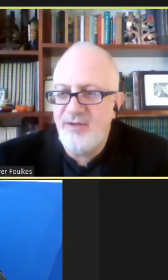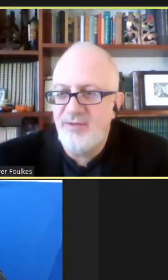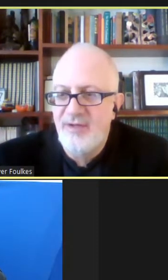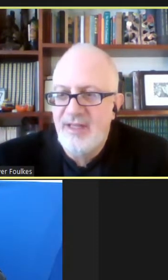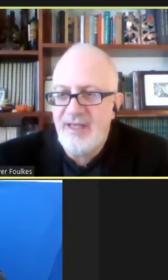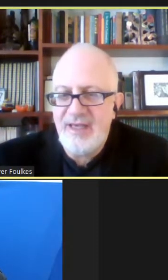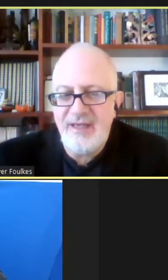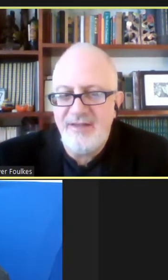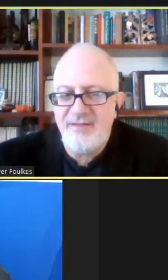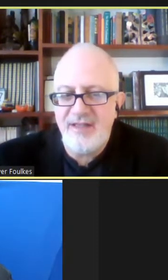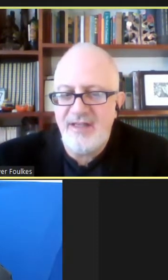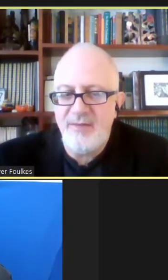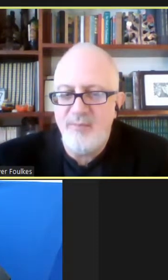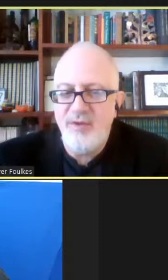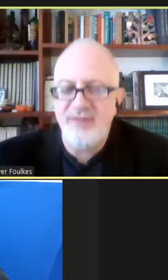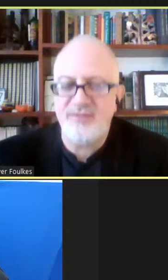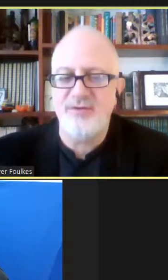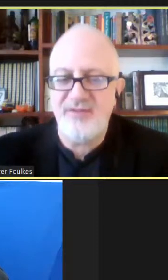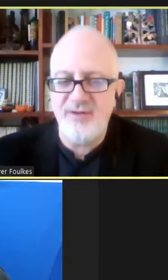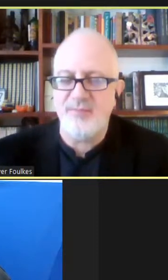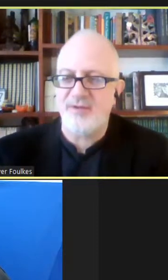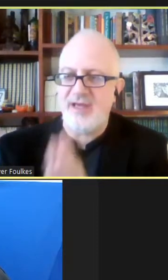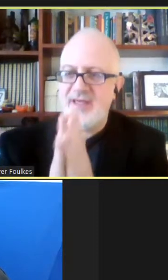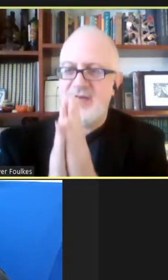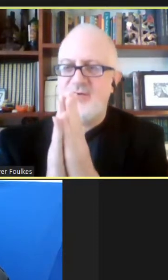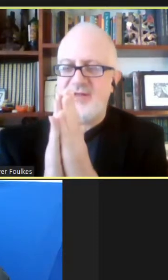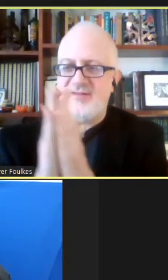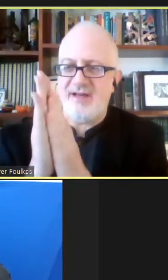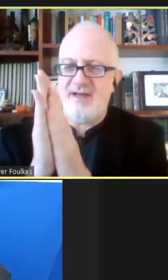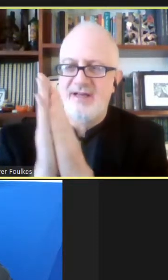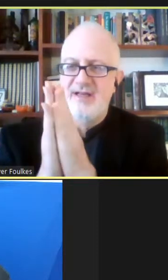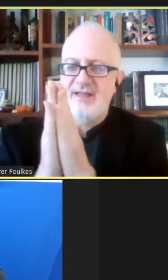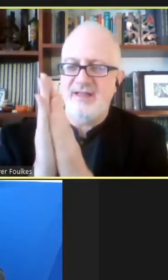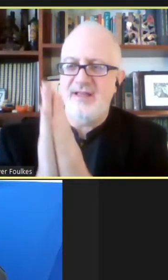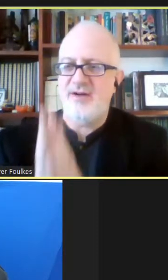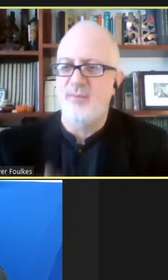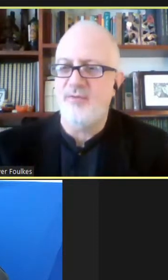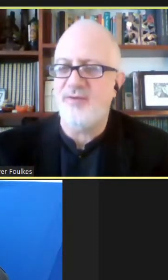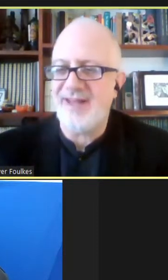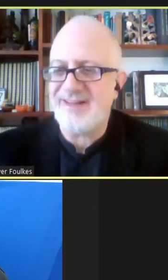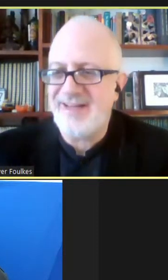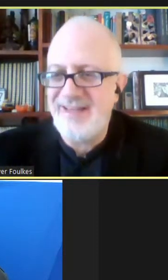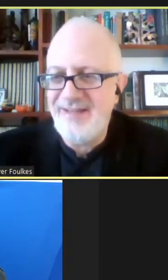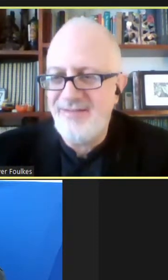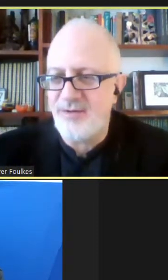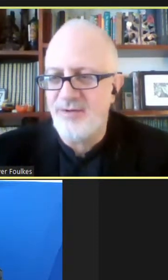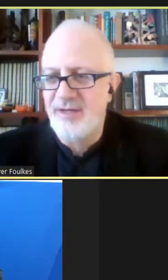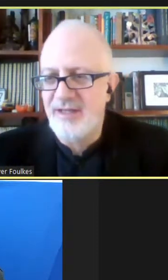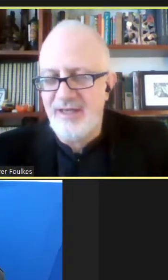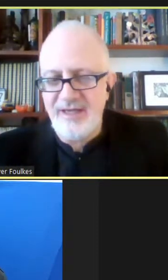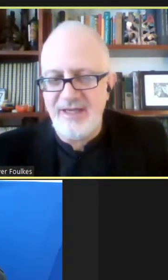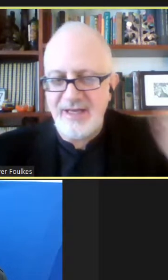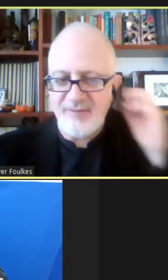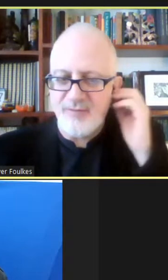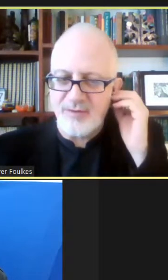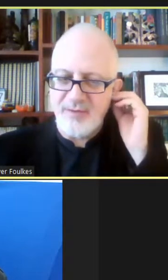conocido, es muy desconocido porque hay algo que está como fuera de registro en la forma